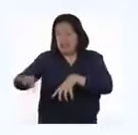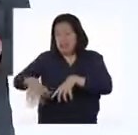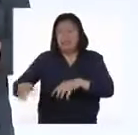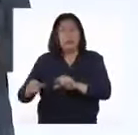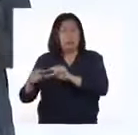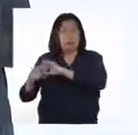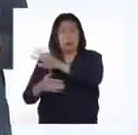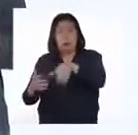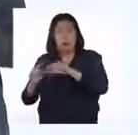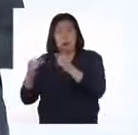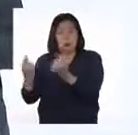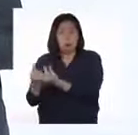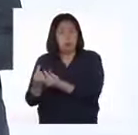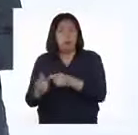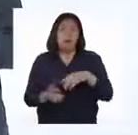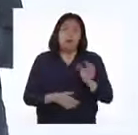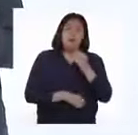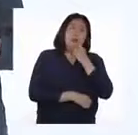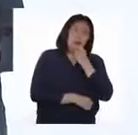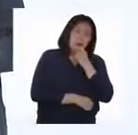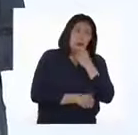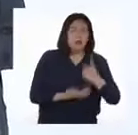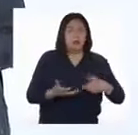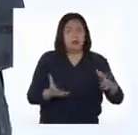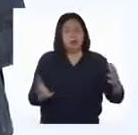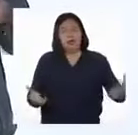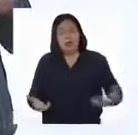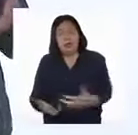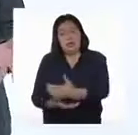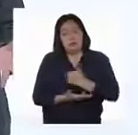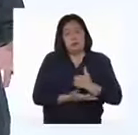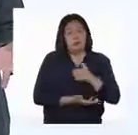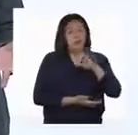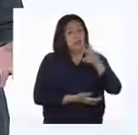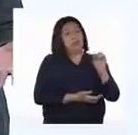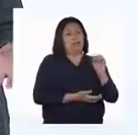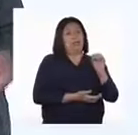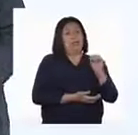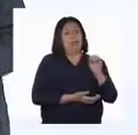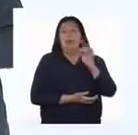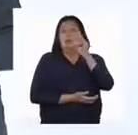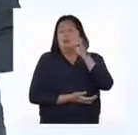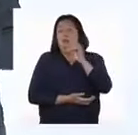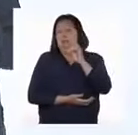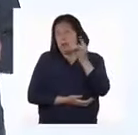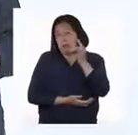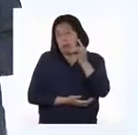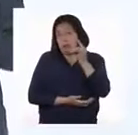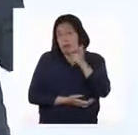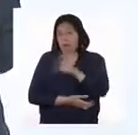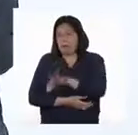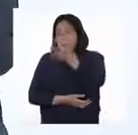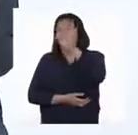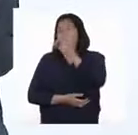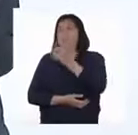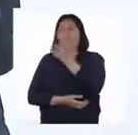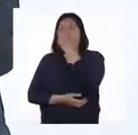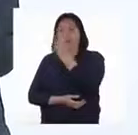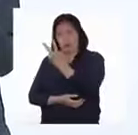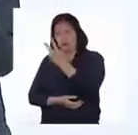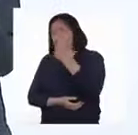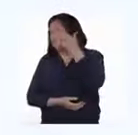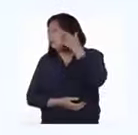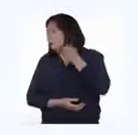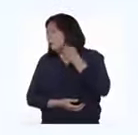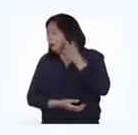población, asumiremos que cada vez que atrapamos a otro grupo de 30 vicuñas, encontraremos allí dos vicuñas